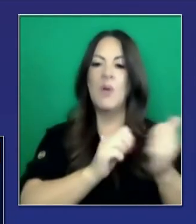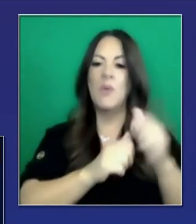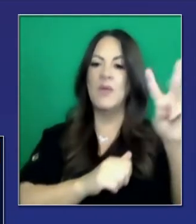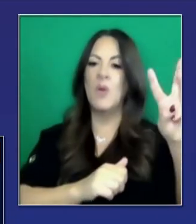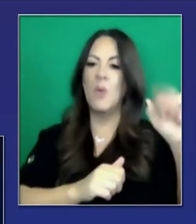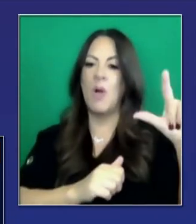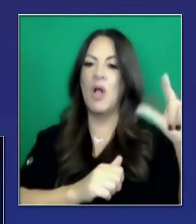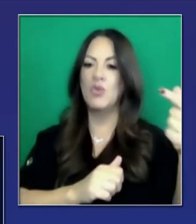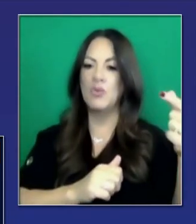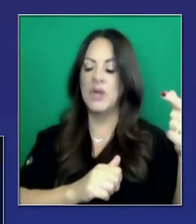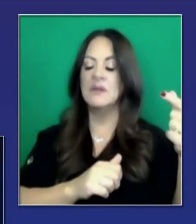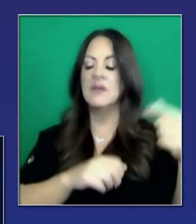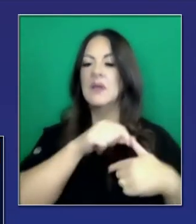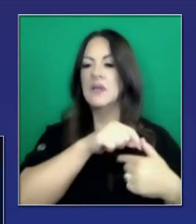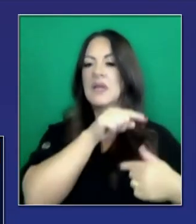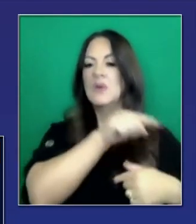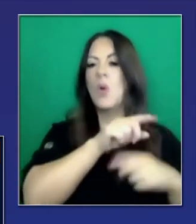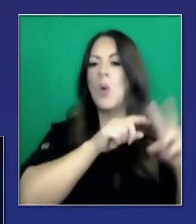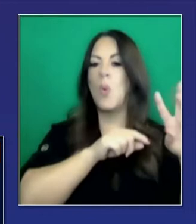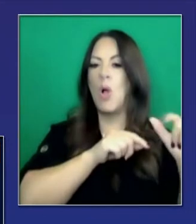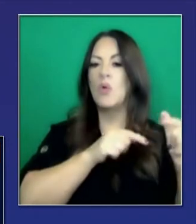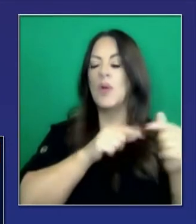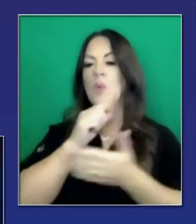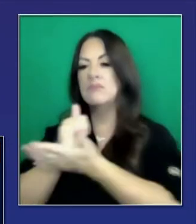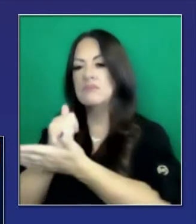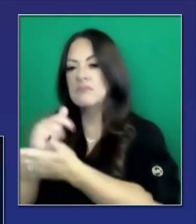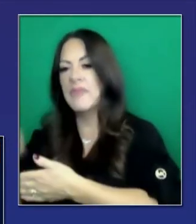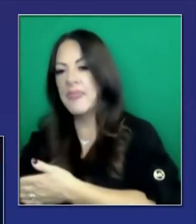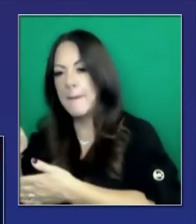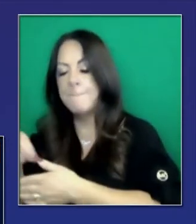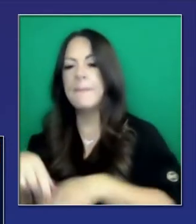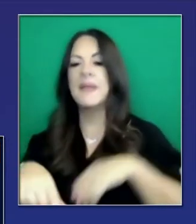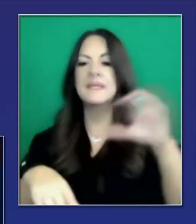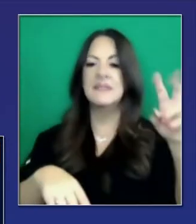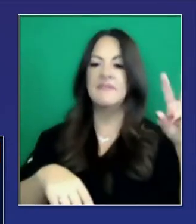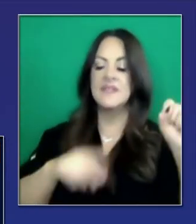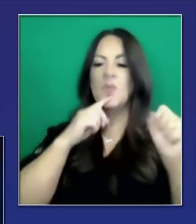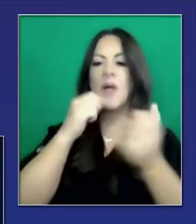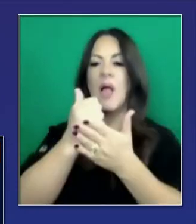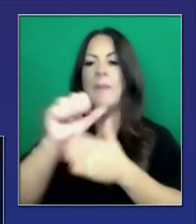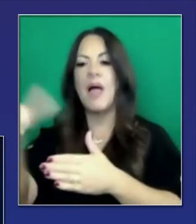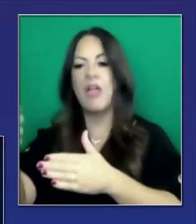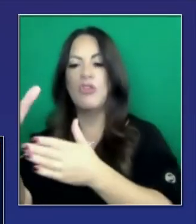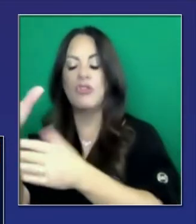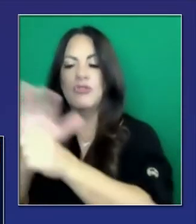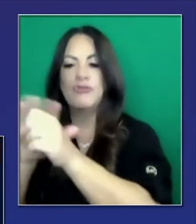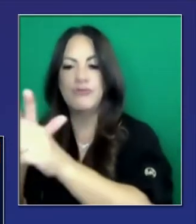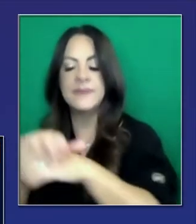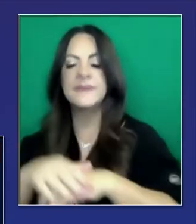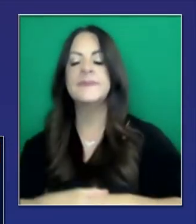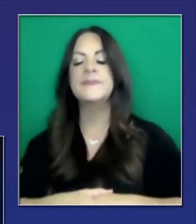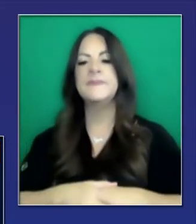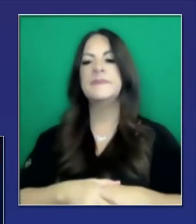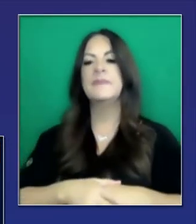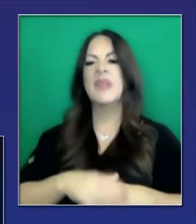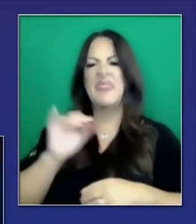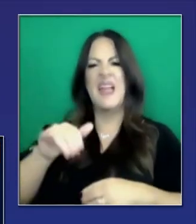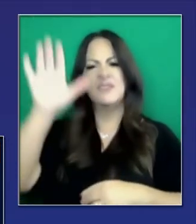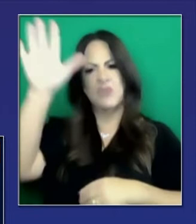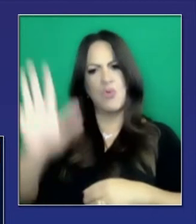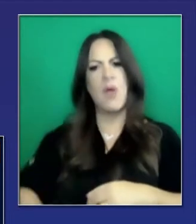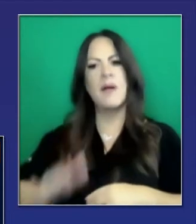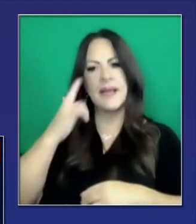notarán que eso no es un total de 1,200. Este grupo de trabajo con las enfermerías,